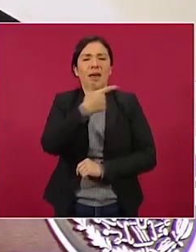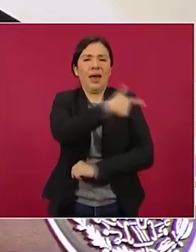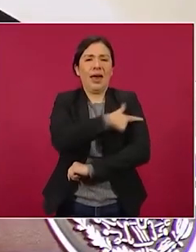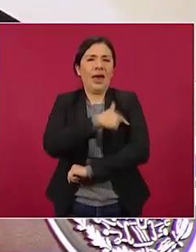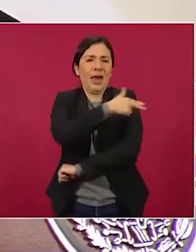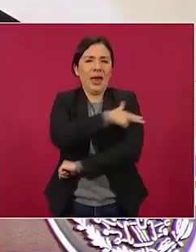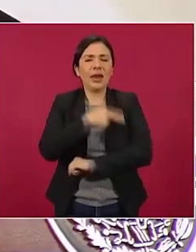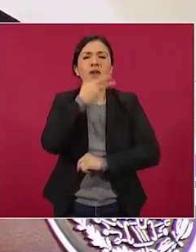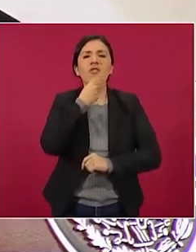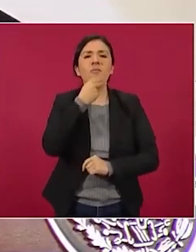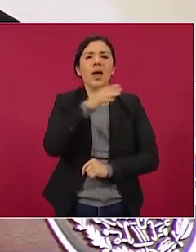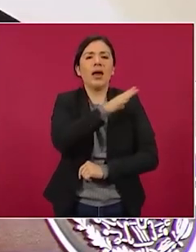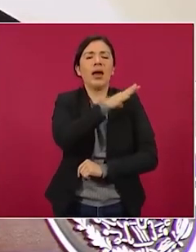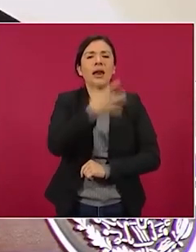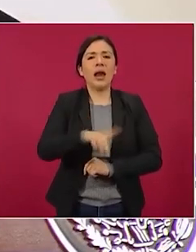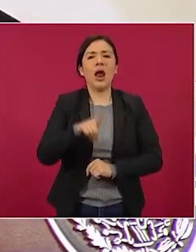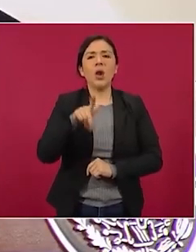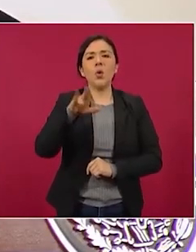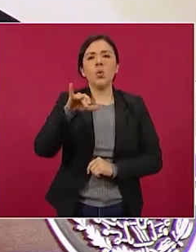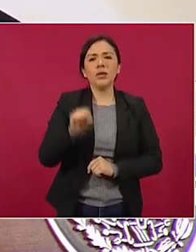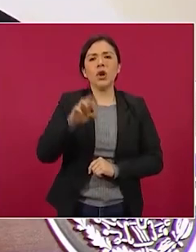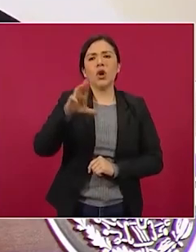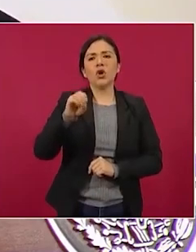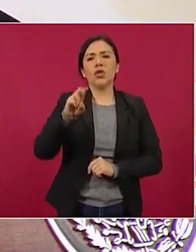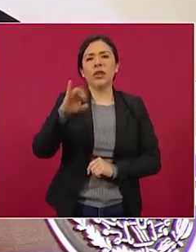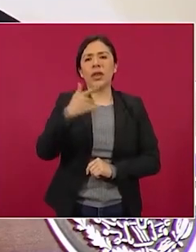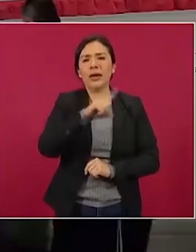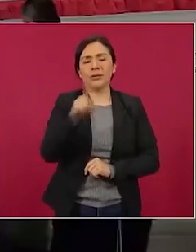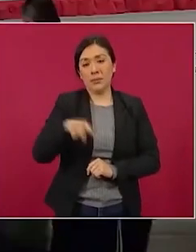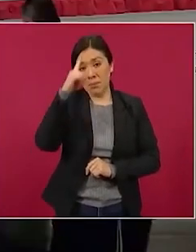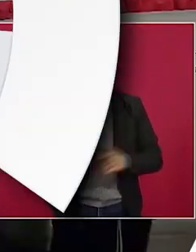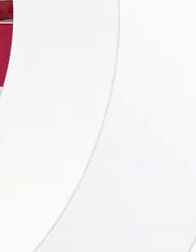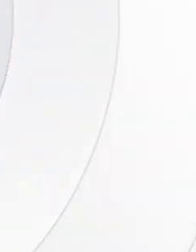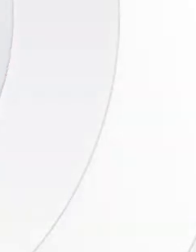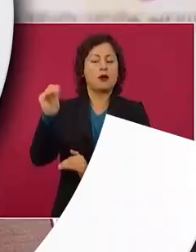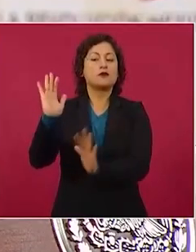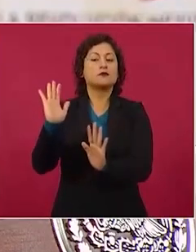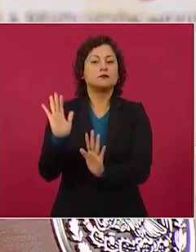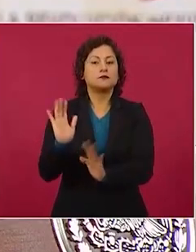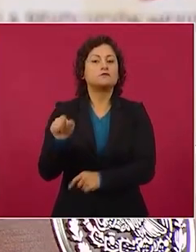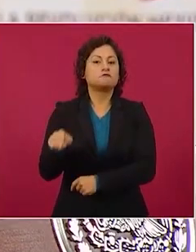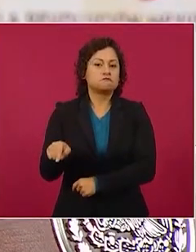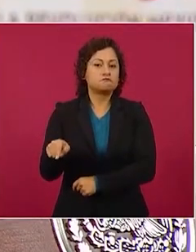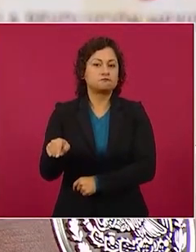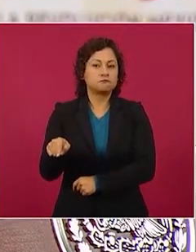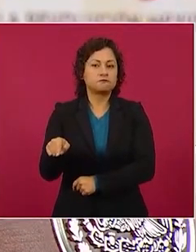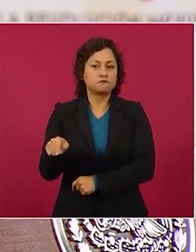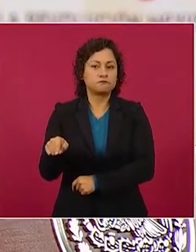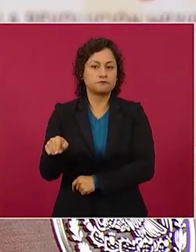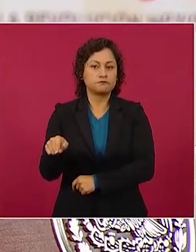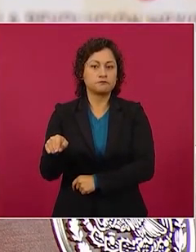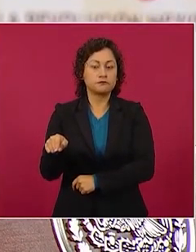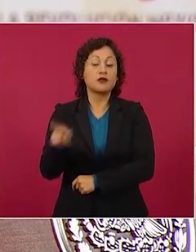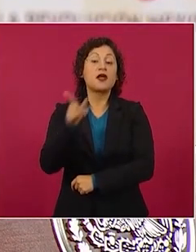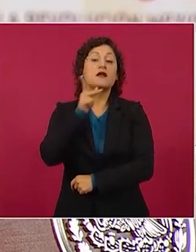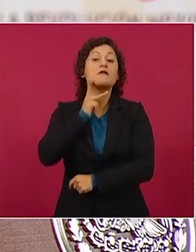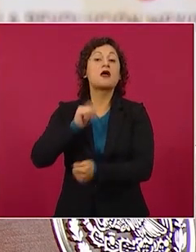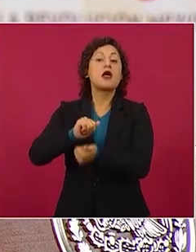General Luis Rodríguez Bucio, para presentar el informe. Capacidad para procesar